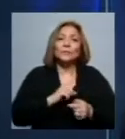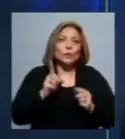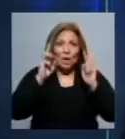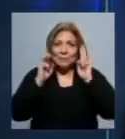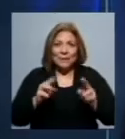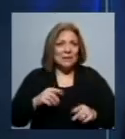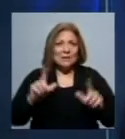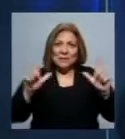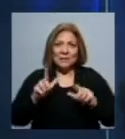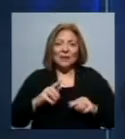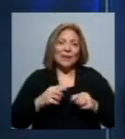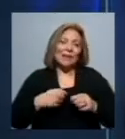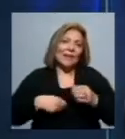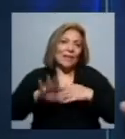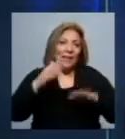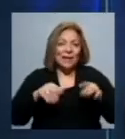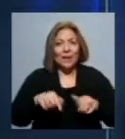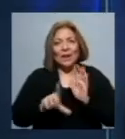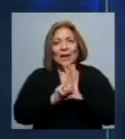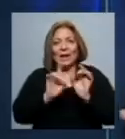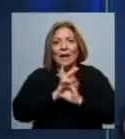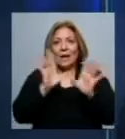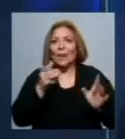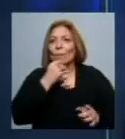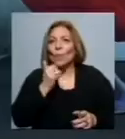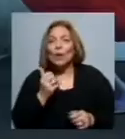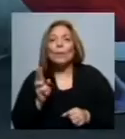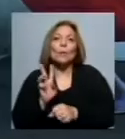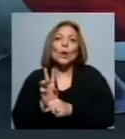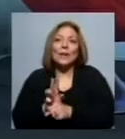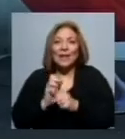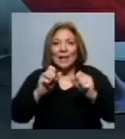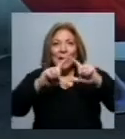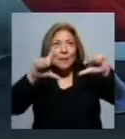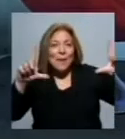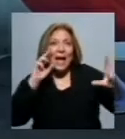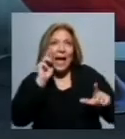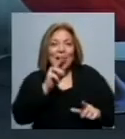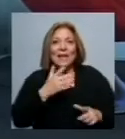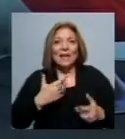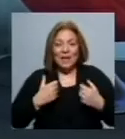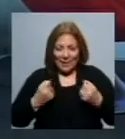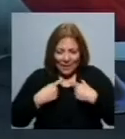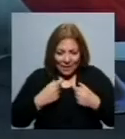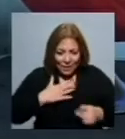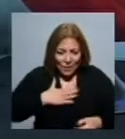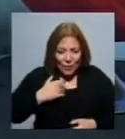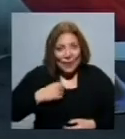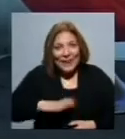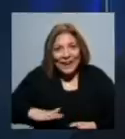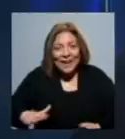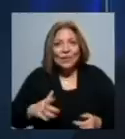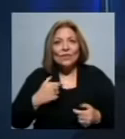respetando a cabalidad, que esta ley lo deja muy claro. Como, por ejemplo, la protección de la imagen de los niños, la identidad de los niños. La